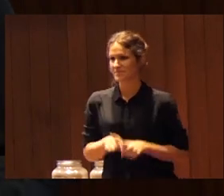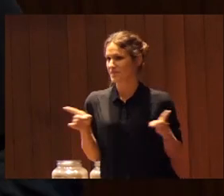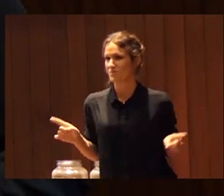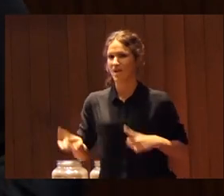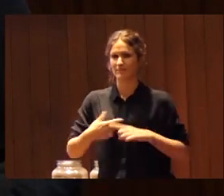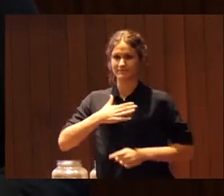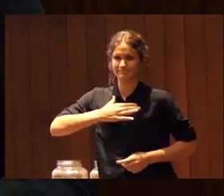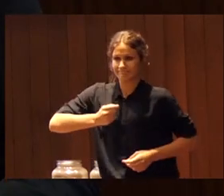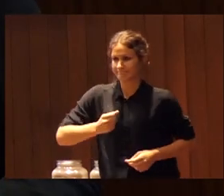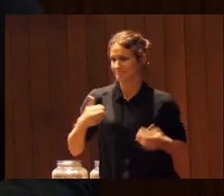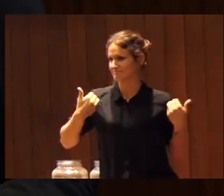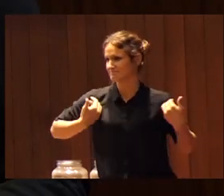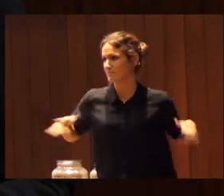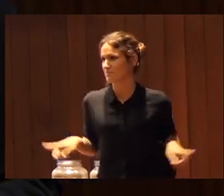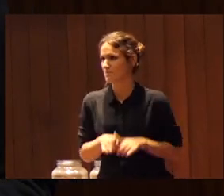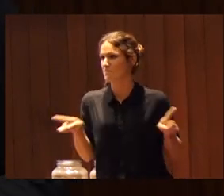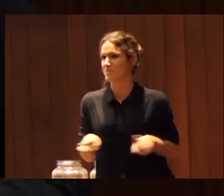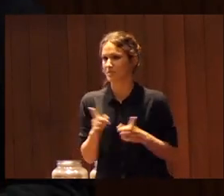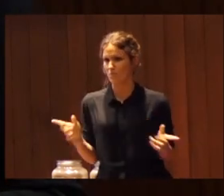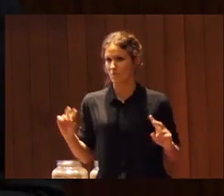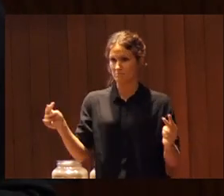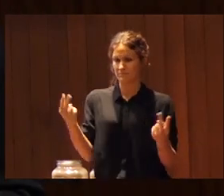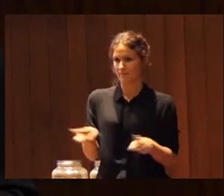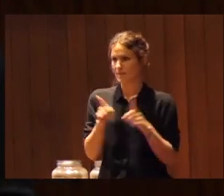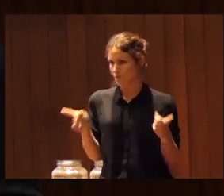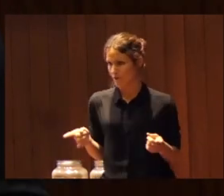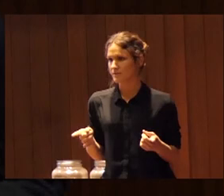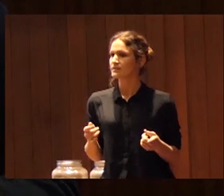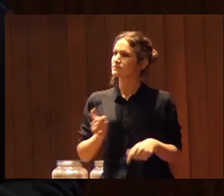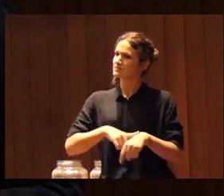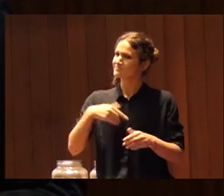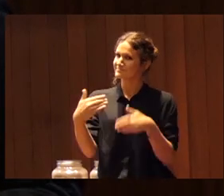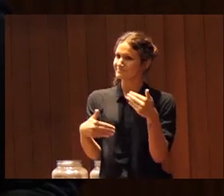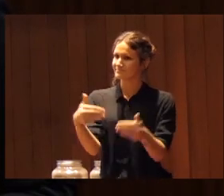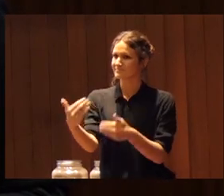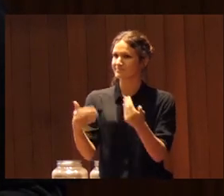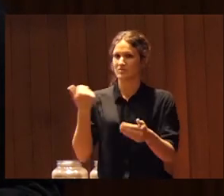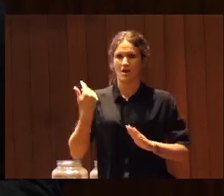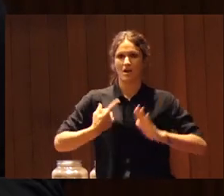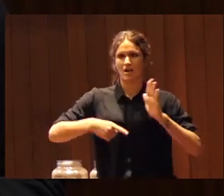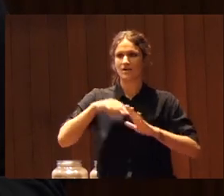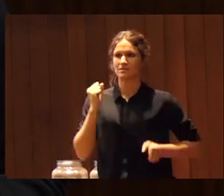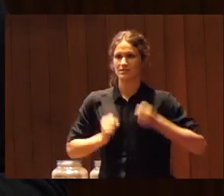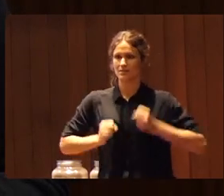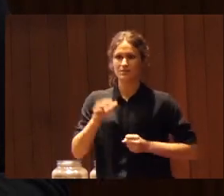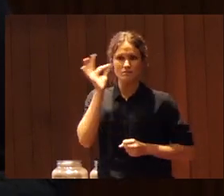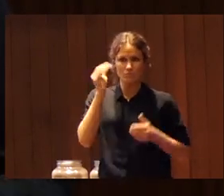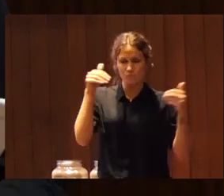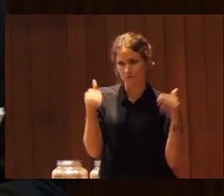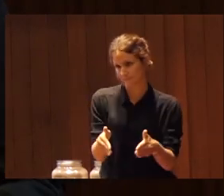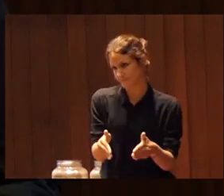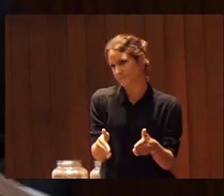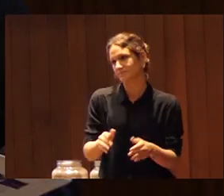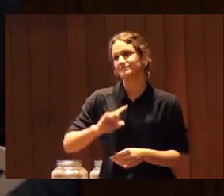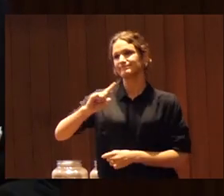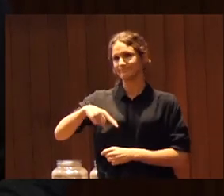empoderadas ya se corren ya me da igual por donde voy y al tiempo ya se apuntan a una carrera de mujeres por ejemplo y luego